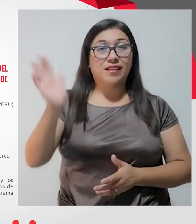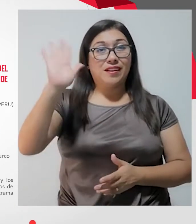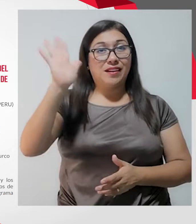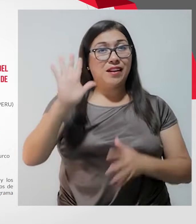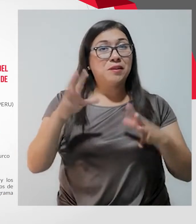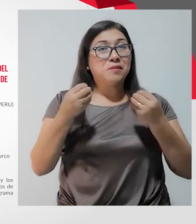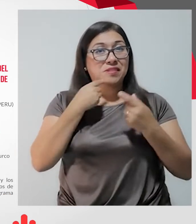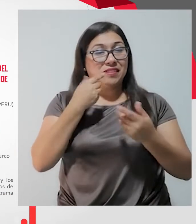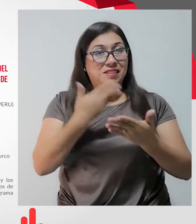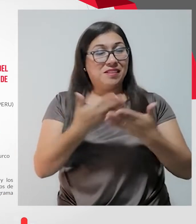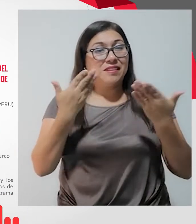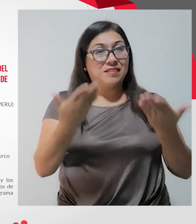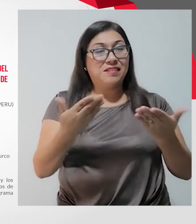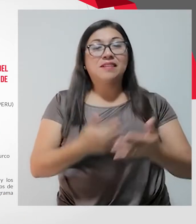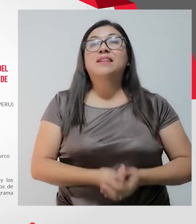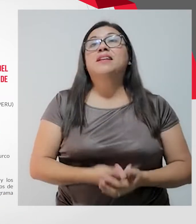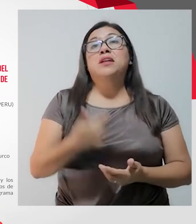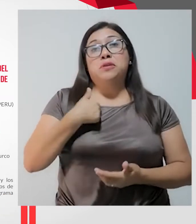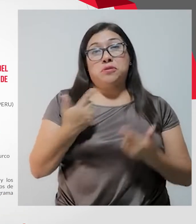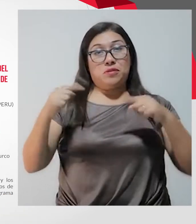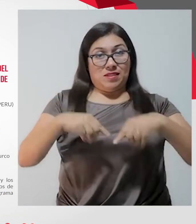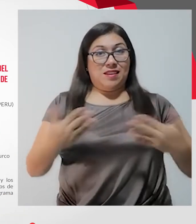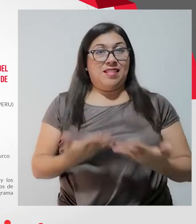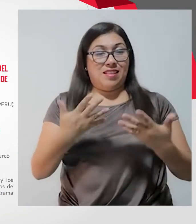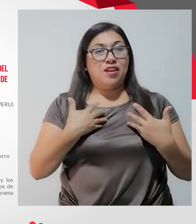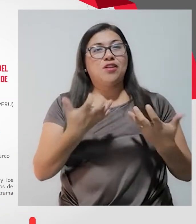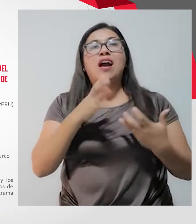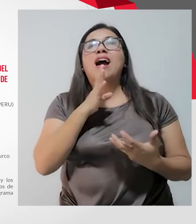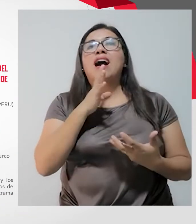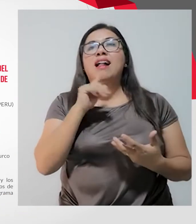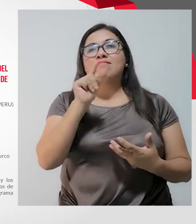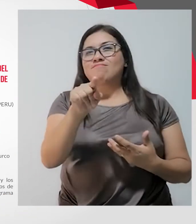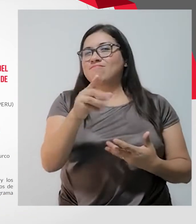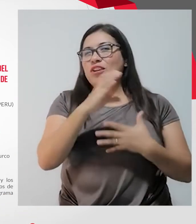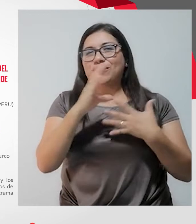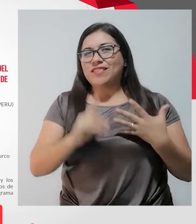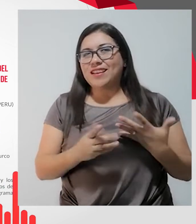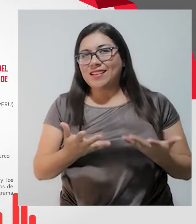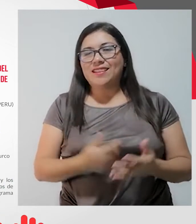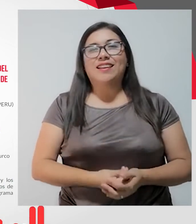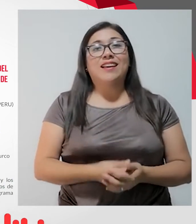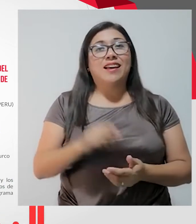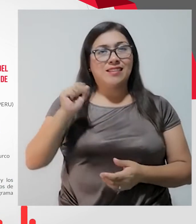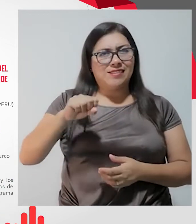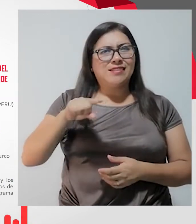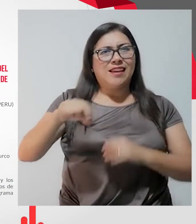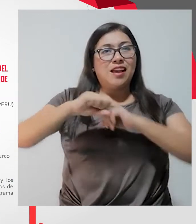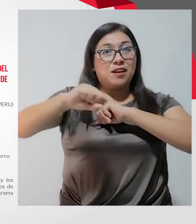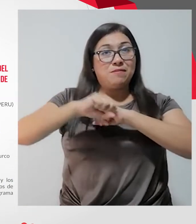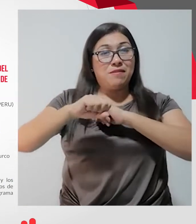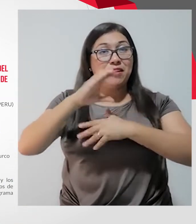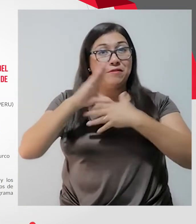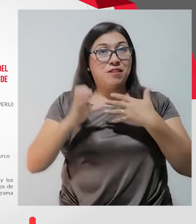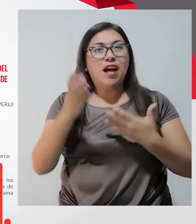Hola, amores, ¿cómo están? Soy yo, Brindita Carvalho, y vengo aquí a hablar contigo de Conadis. Ellos están haciendo una campaña